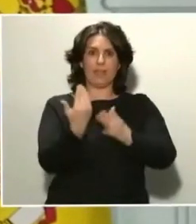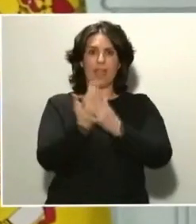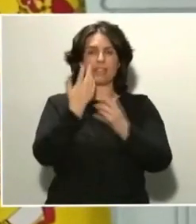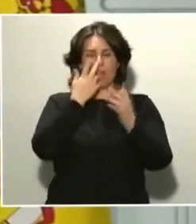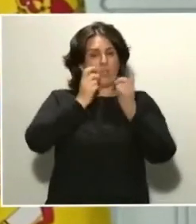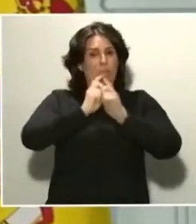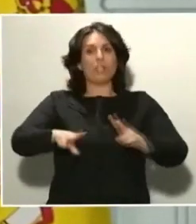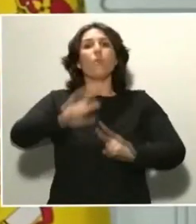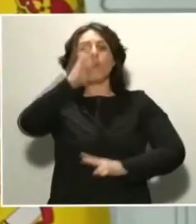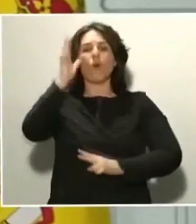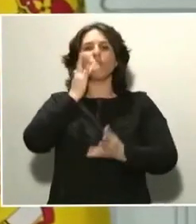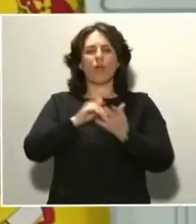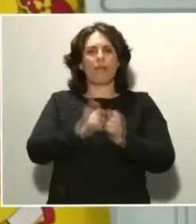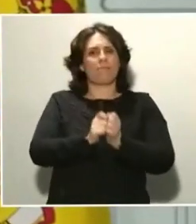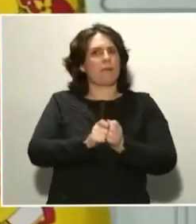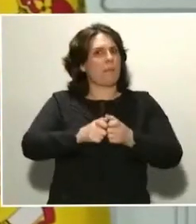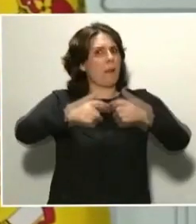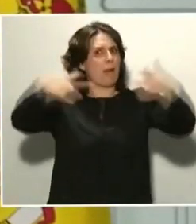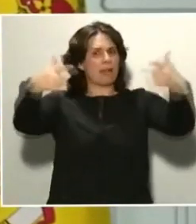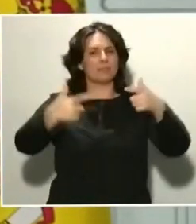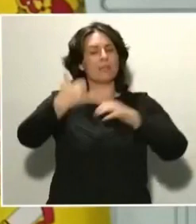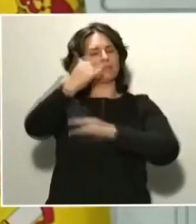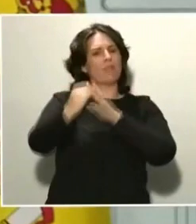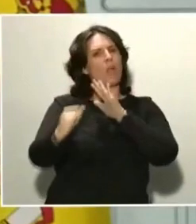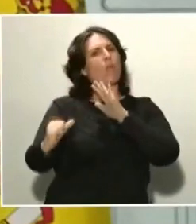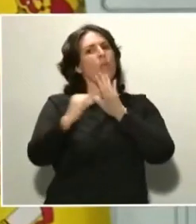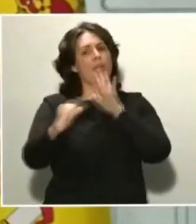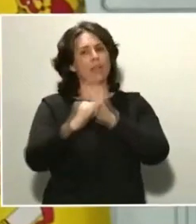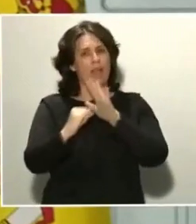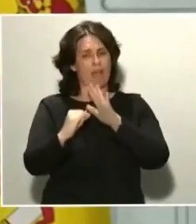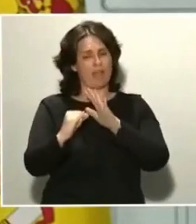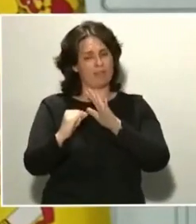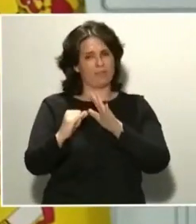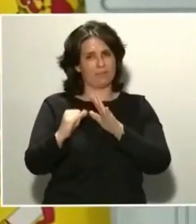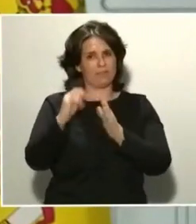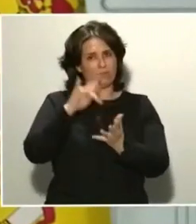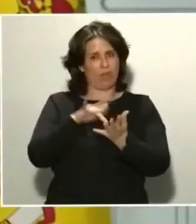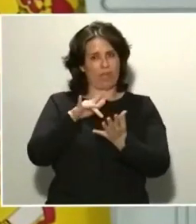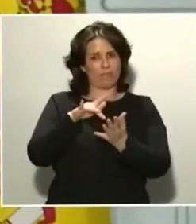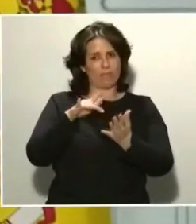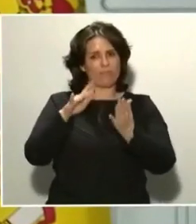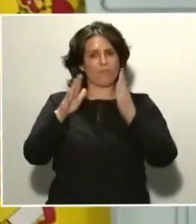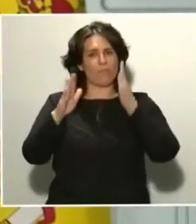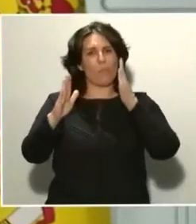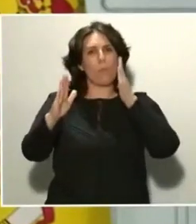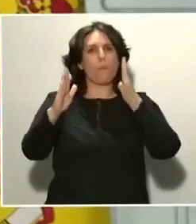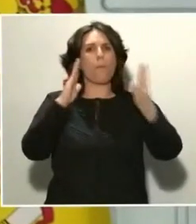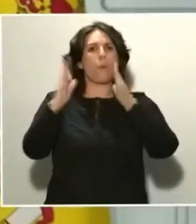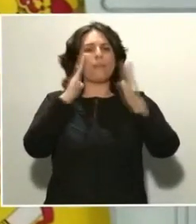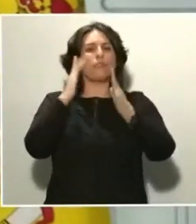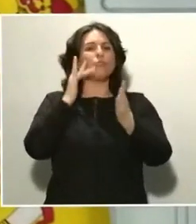acercándonos como nos estamos acercando, aproximándonos como nos estamos aproximando al momento en que conseguimos legar al punto máximo,